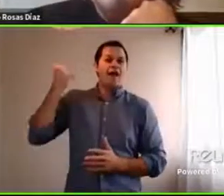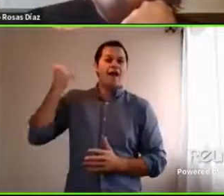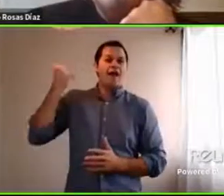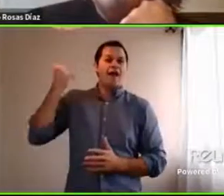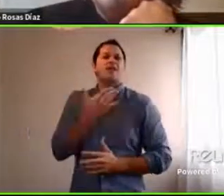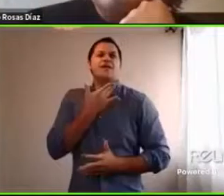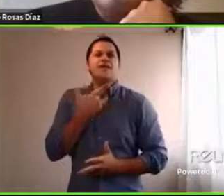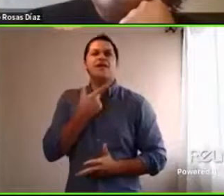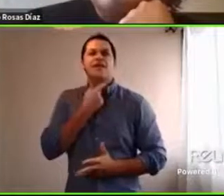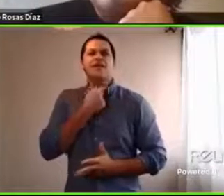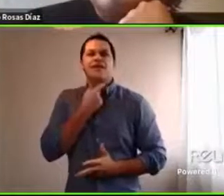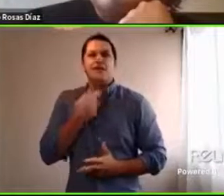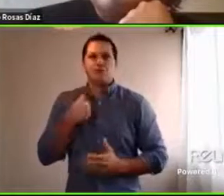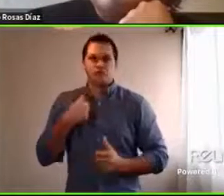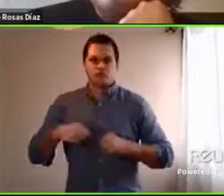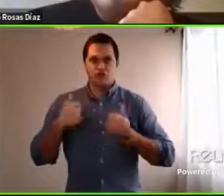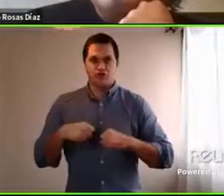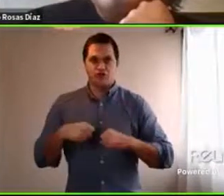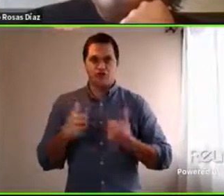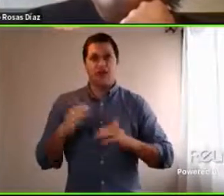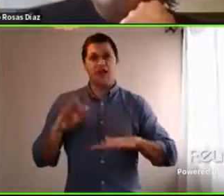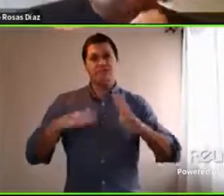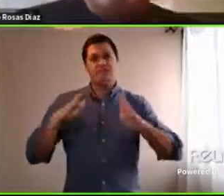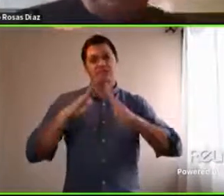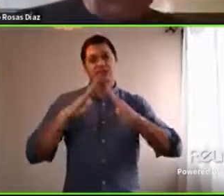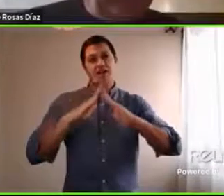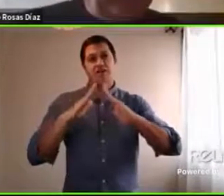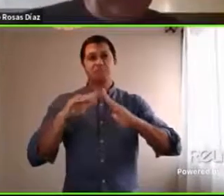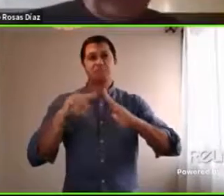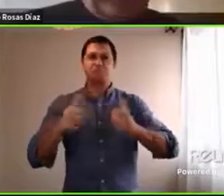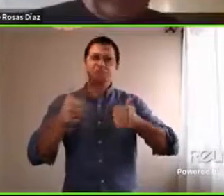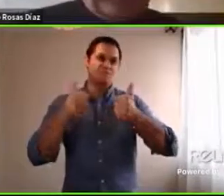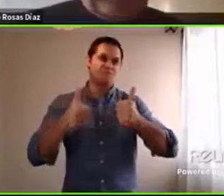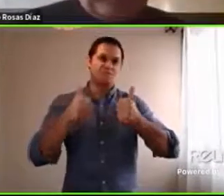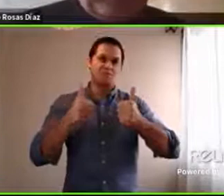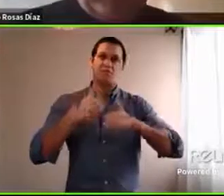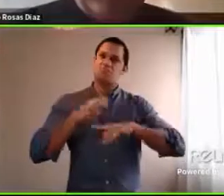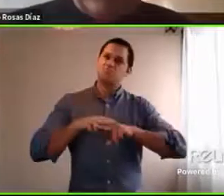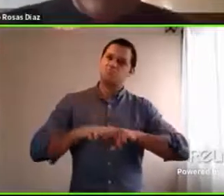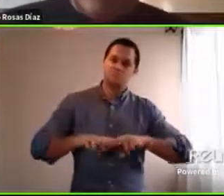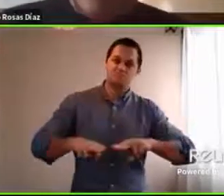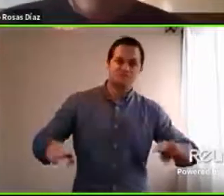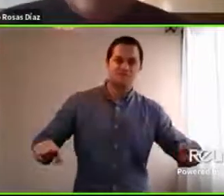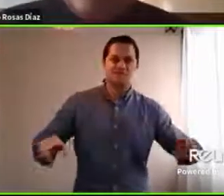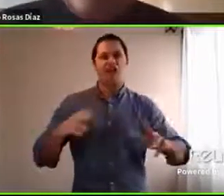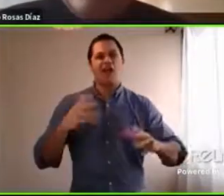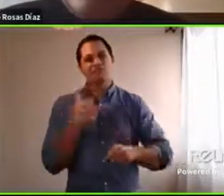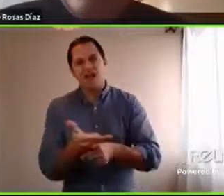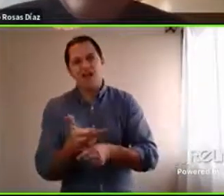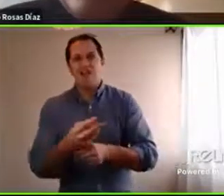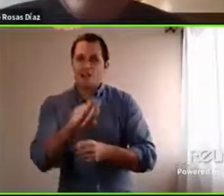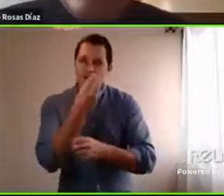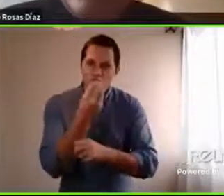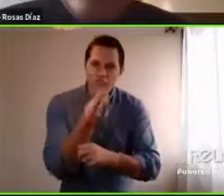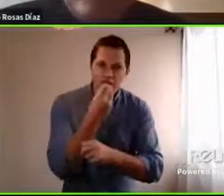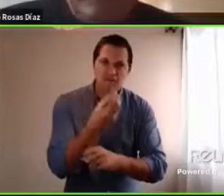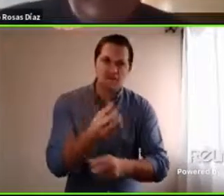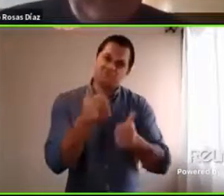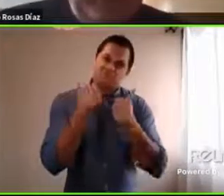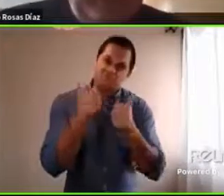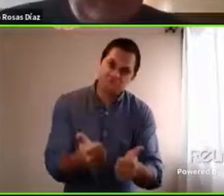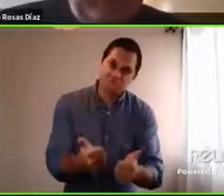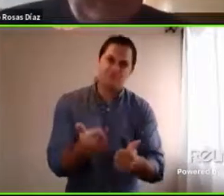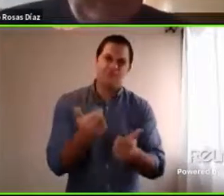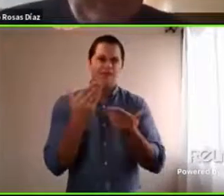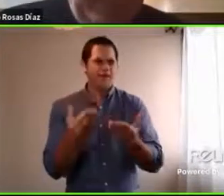aunque en nuestra casa quizás tuviese un lindo clima y sea agradable, porque había comidita rica, porque pasaban un montón de cosas